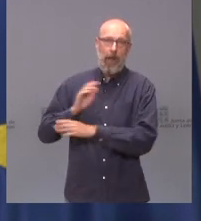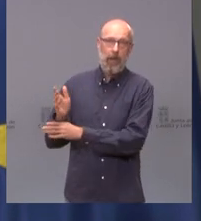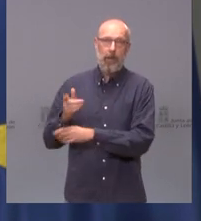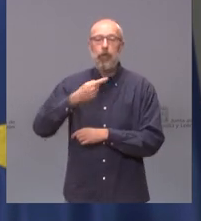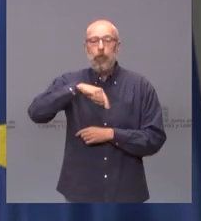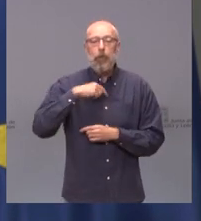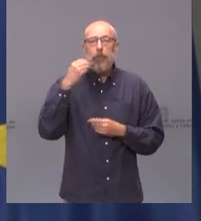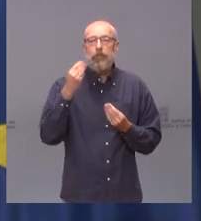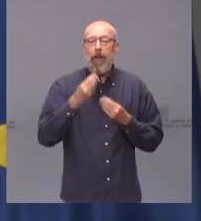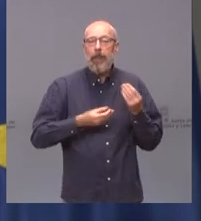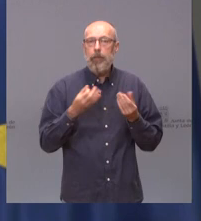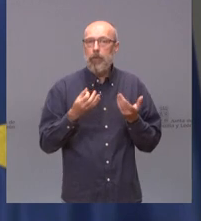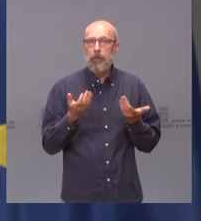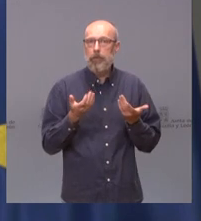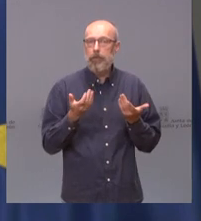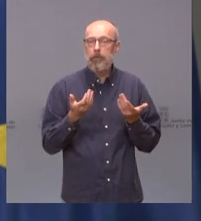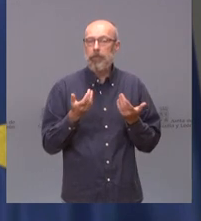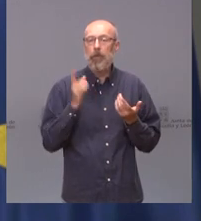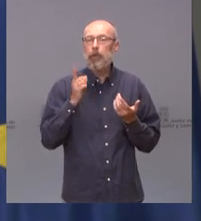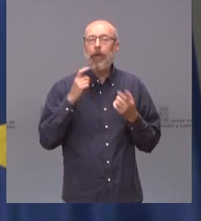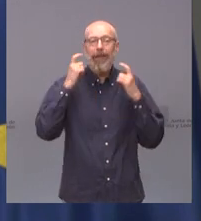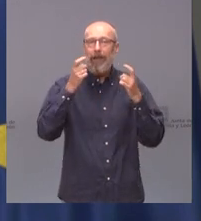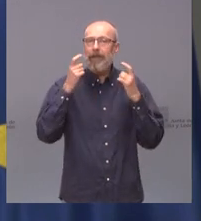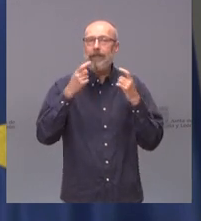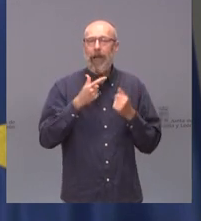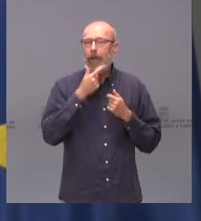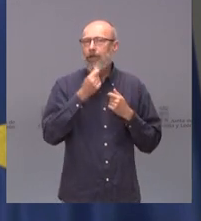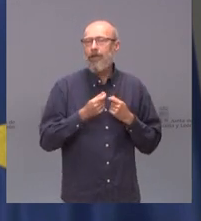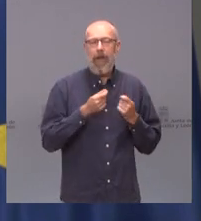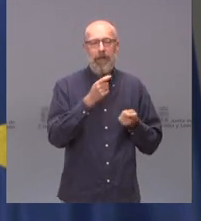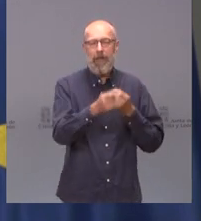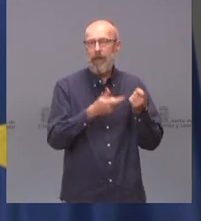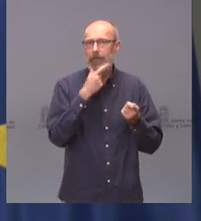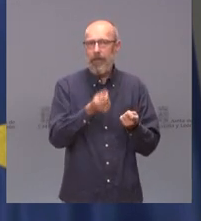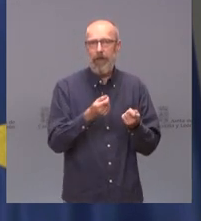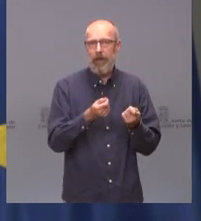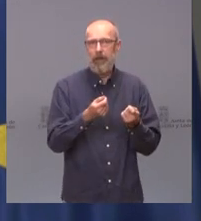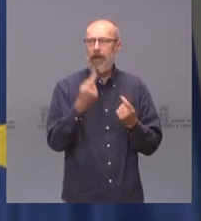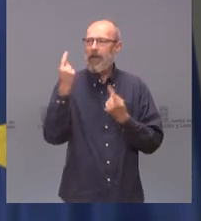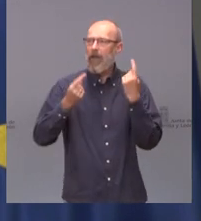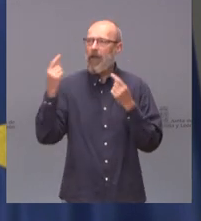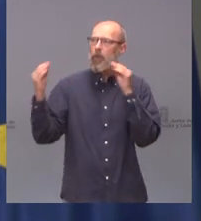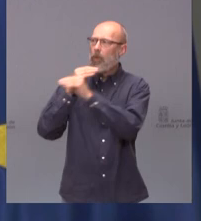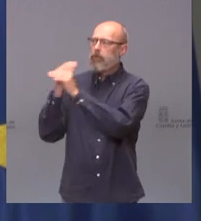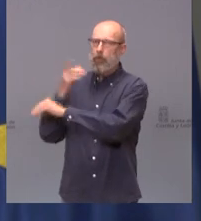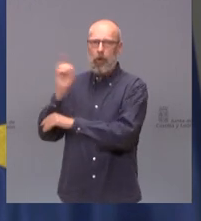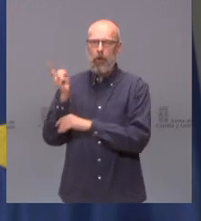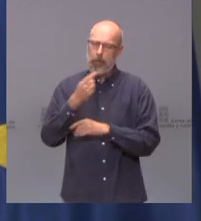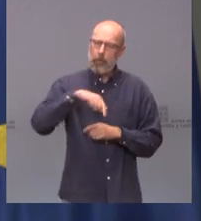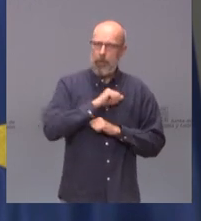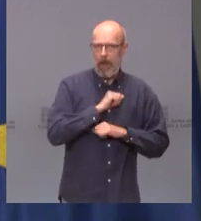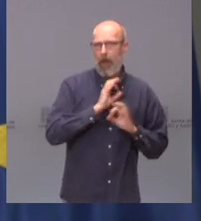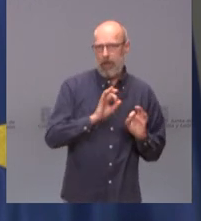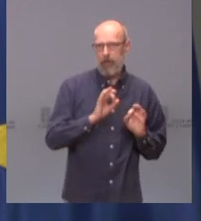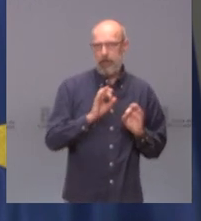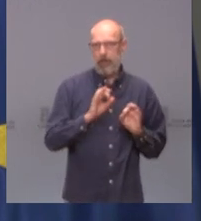las cosas fáciles a los ciudadanos, no hagamos cada uno una cosa, que es nuestra postura, y esperemos a que el Gobierno se